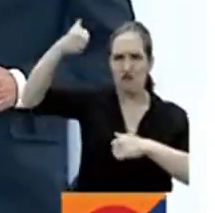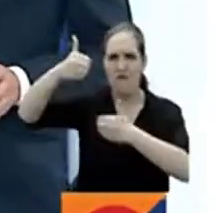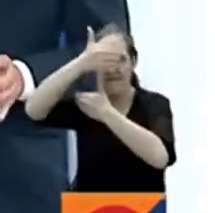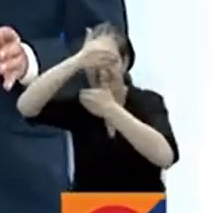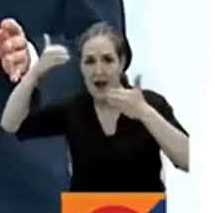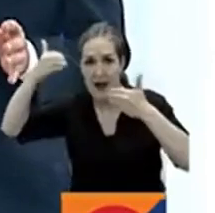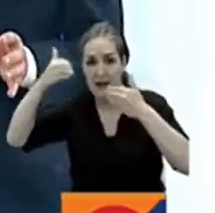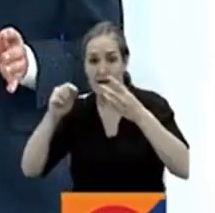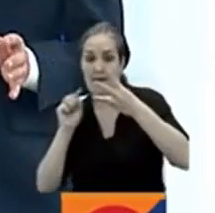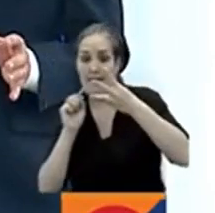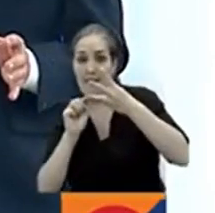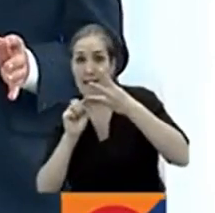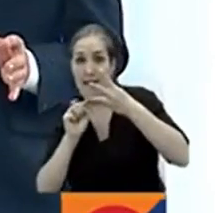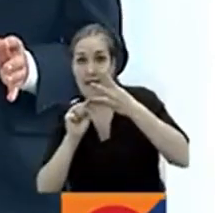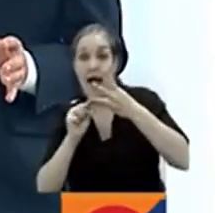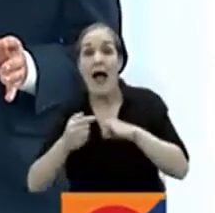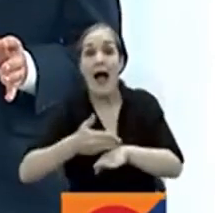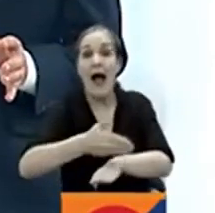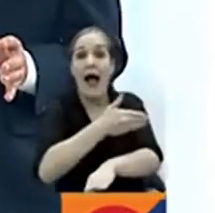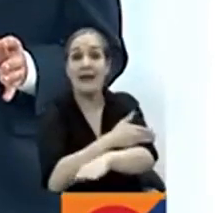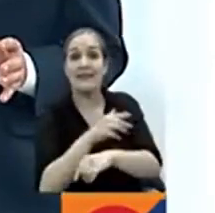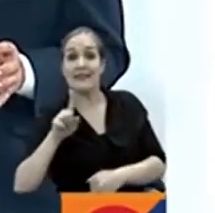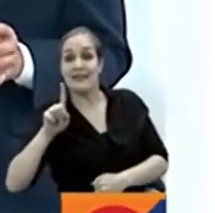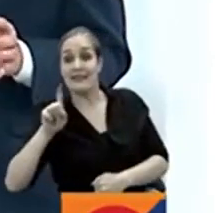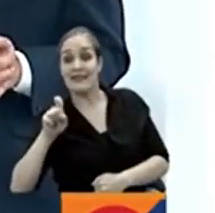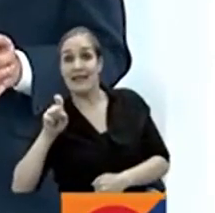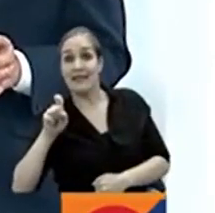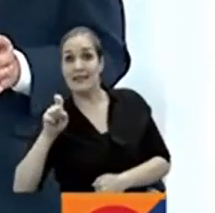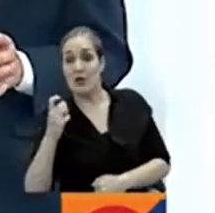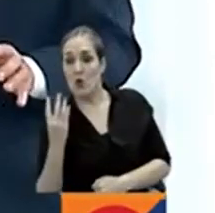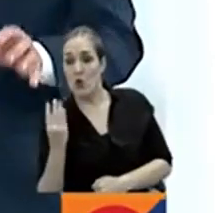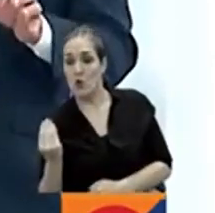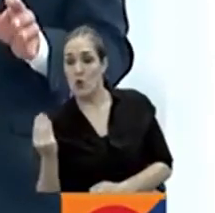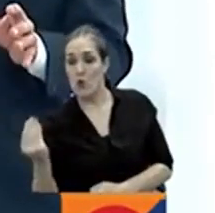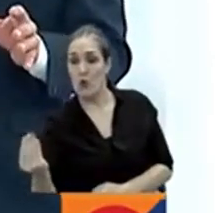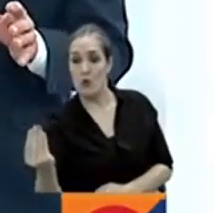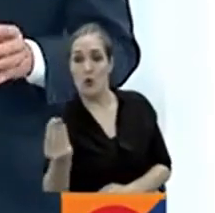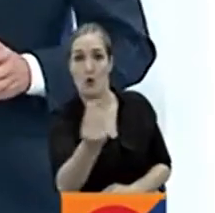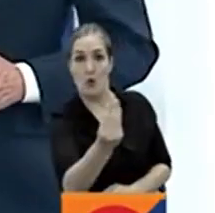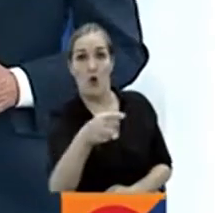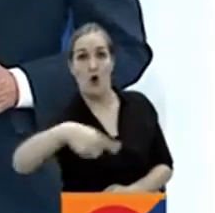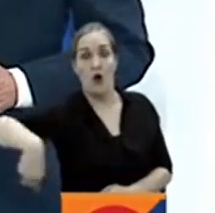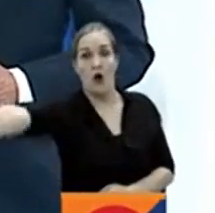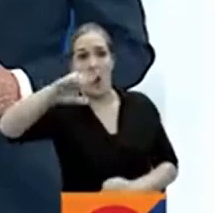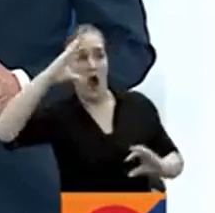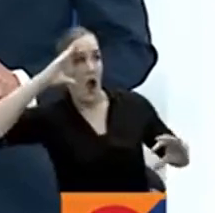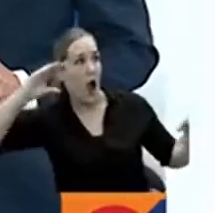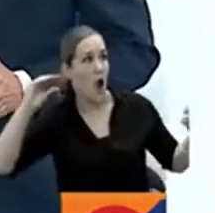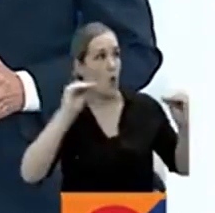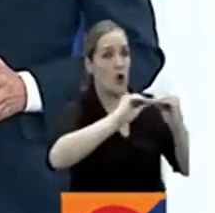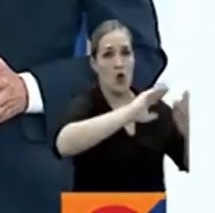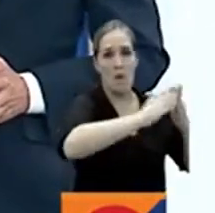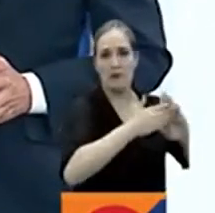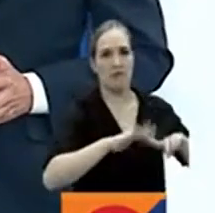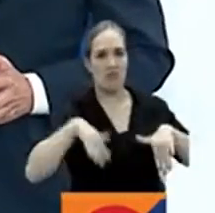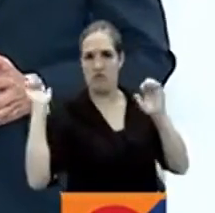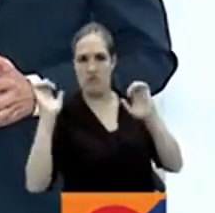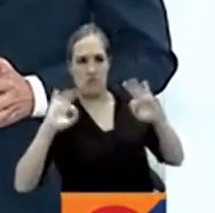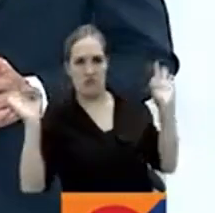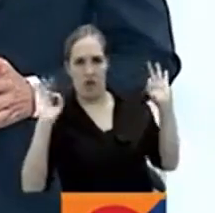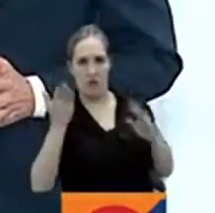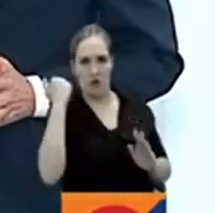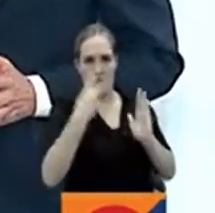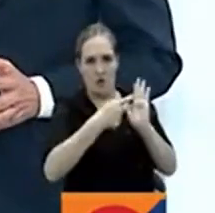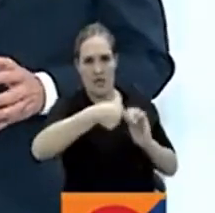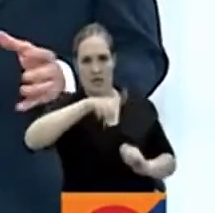comandantes que no se acogieron en su momento a los acuerdos de paz firmados en el Teatro Colón y que hoy ya avanza en acercamientos de paz con el gobierno del